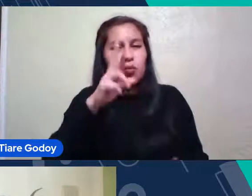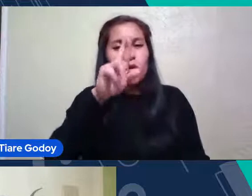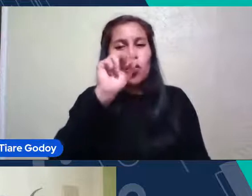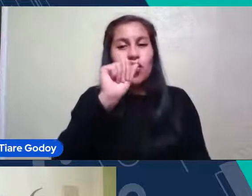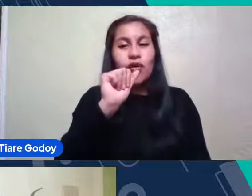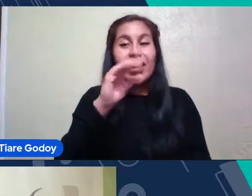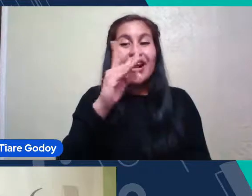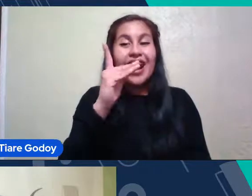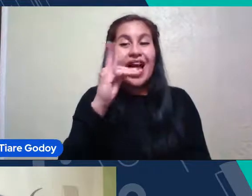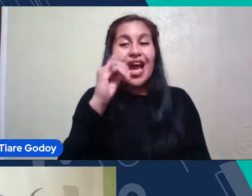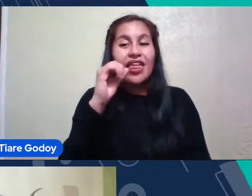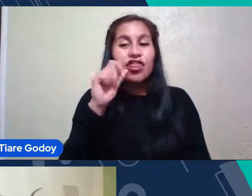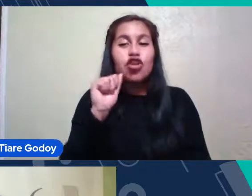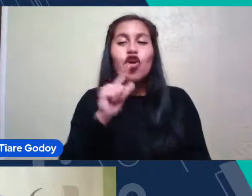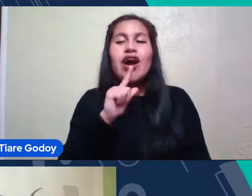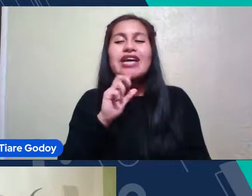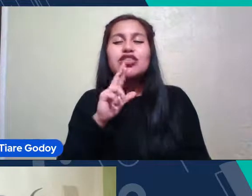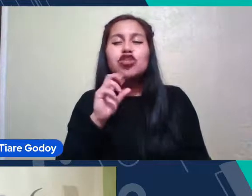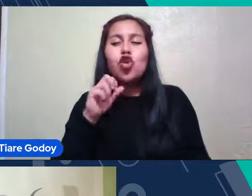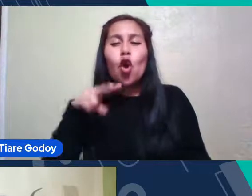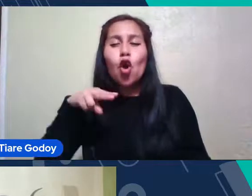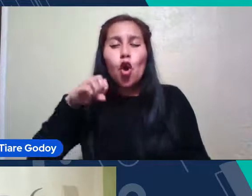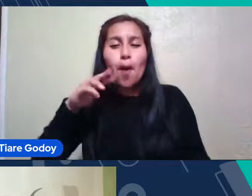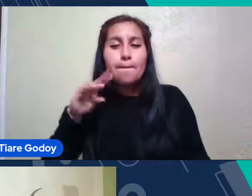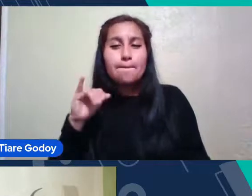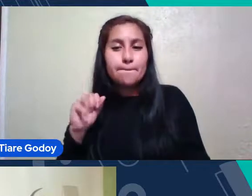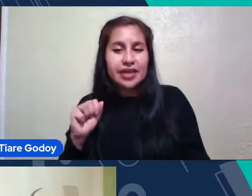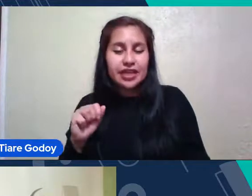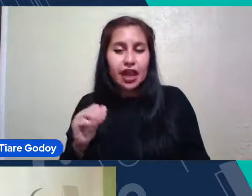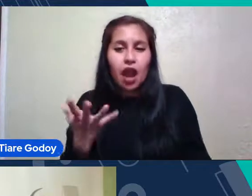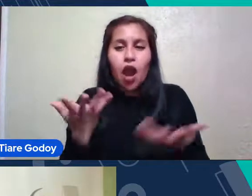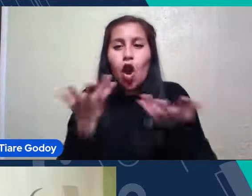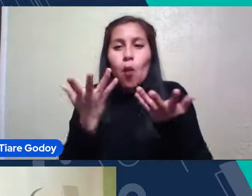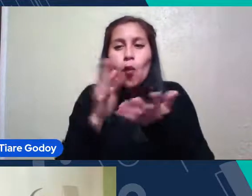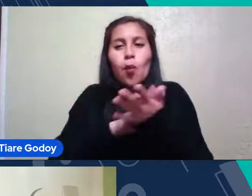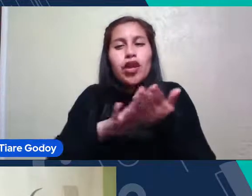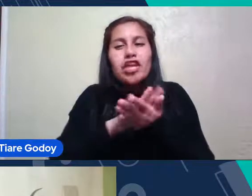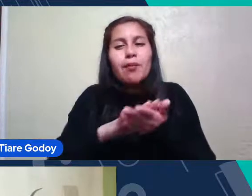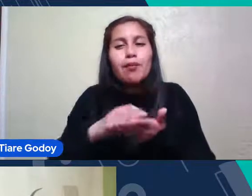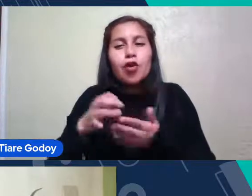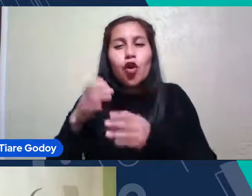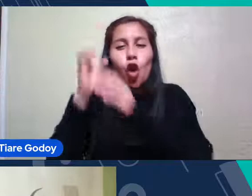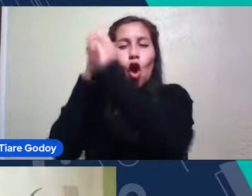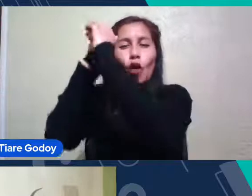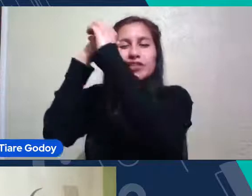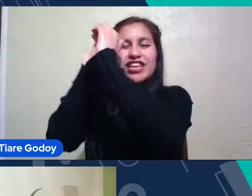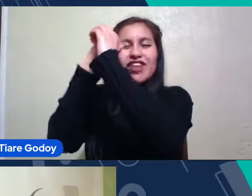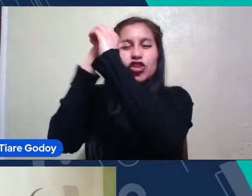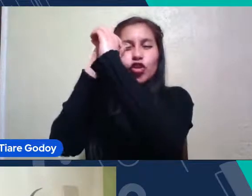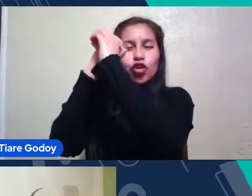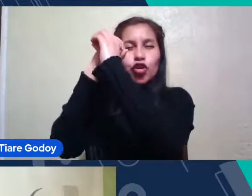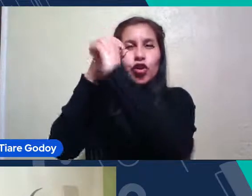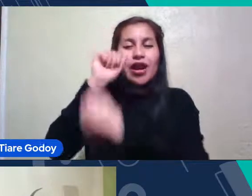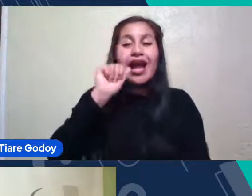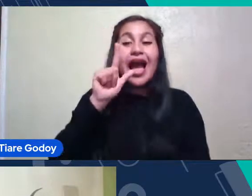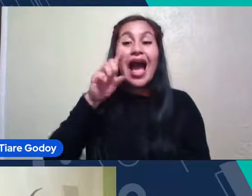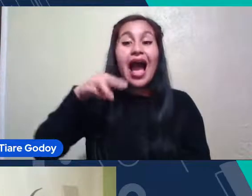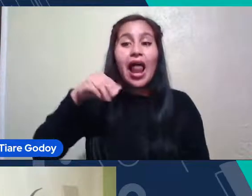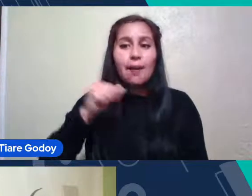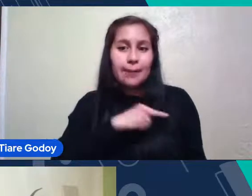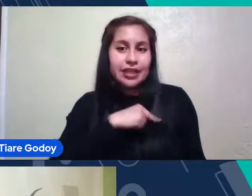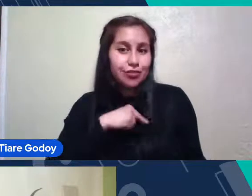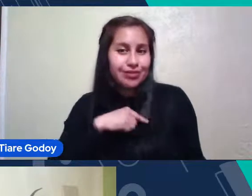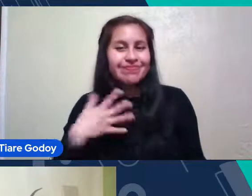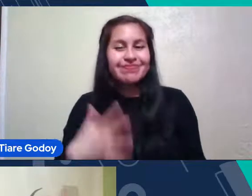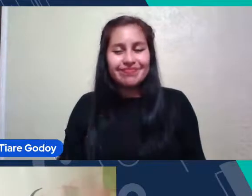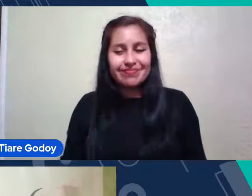Como Lo Que Se Hace En Alma En El Observatorio Alma Y Eso Nos Permite Encontrar Las Distancias A Esos Objetos